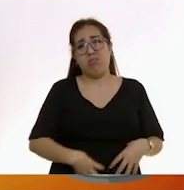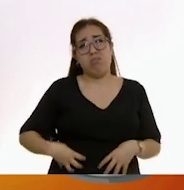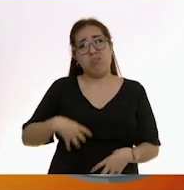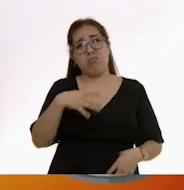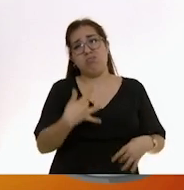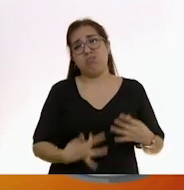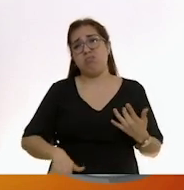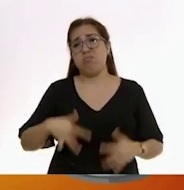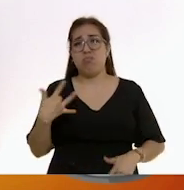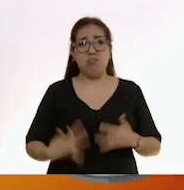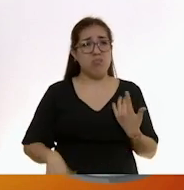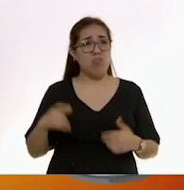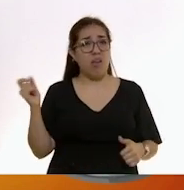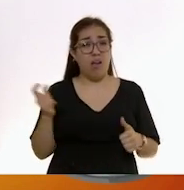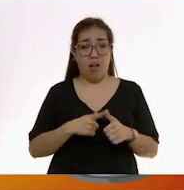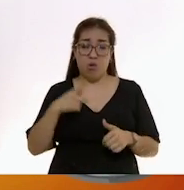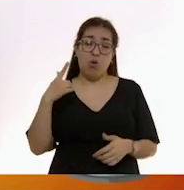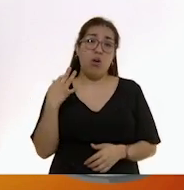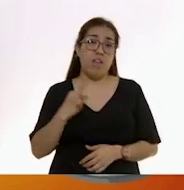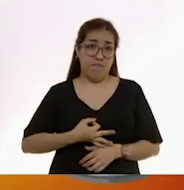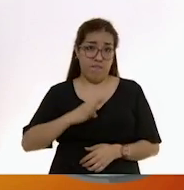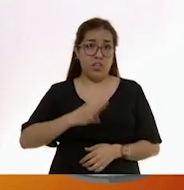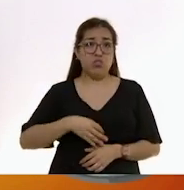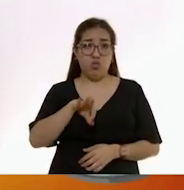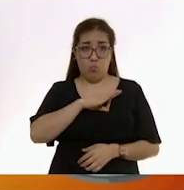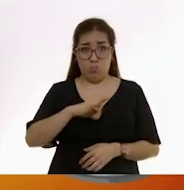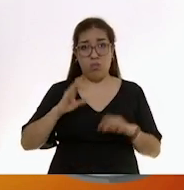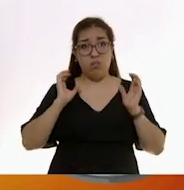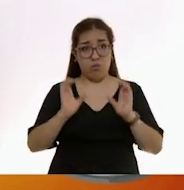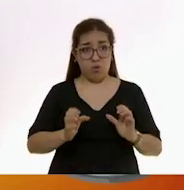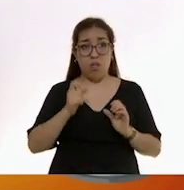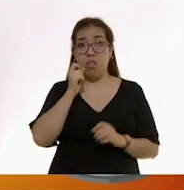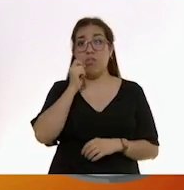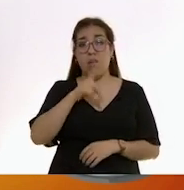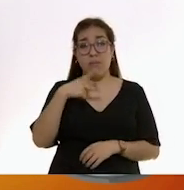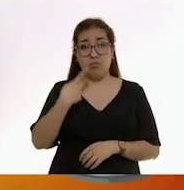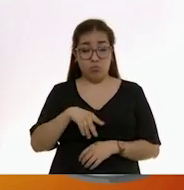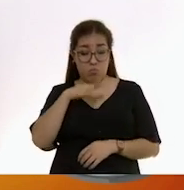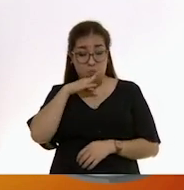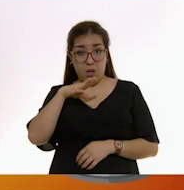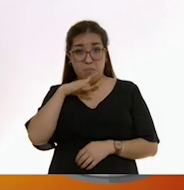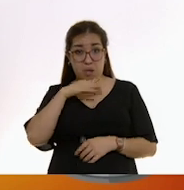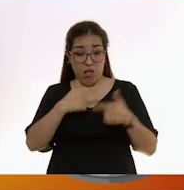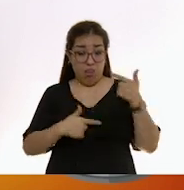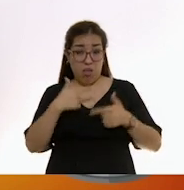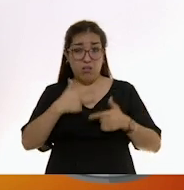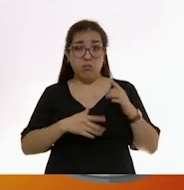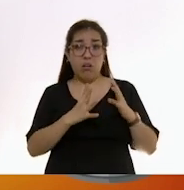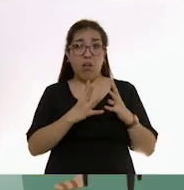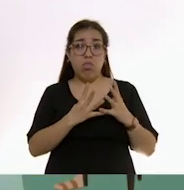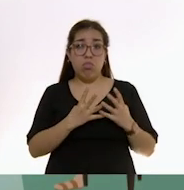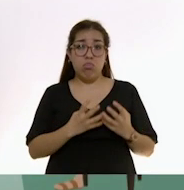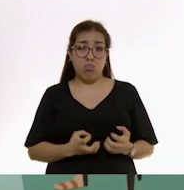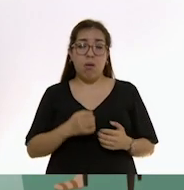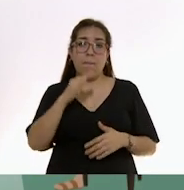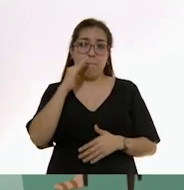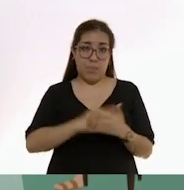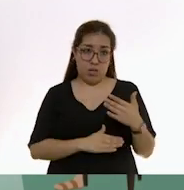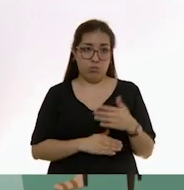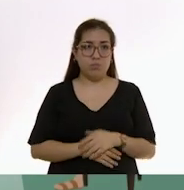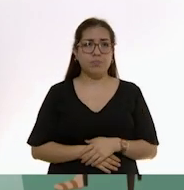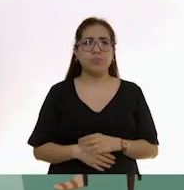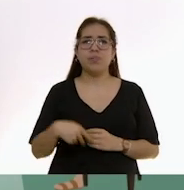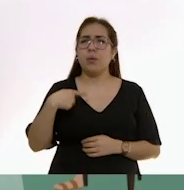llevar a la desnutrición. Además, hacen que la producción de leche de mamá disminuya. Pero,